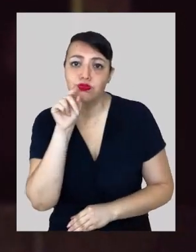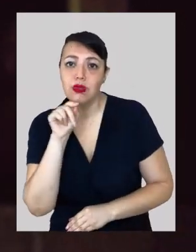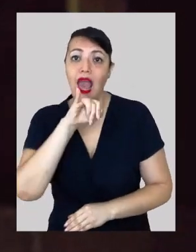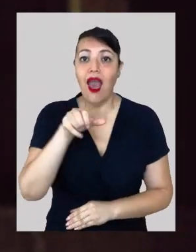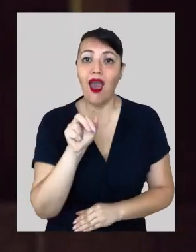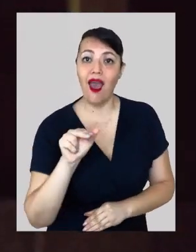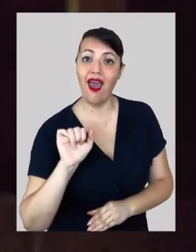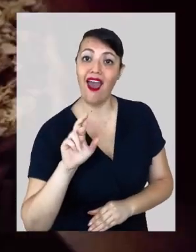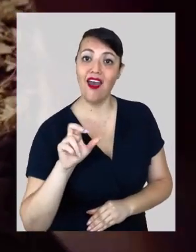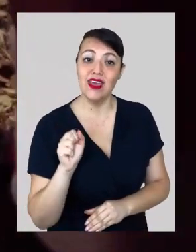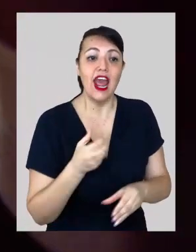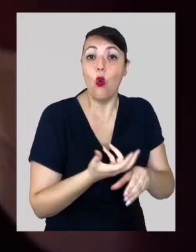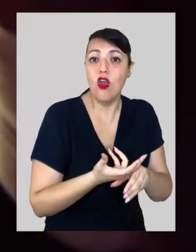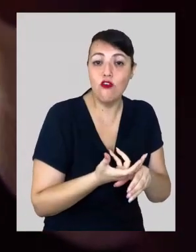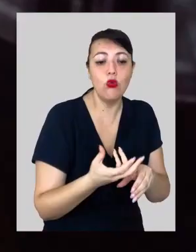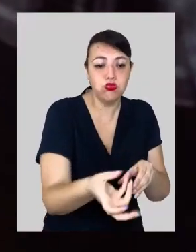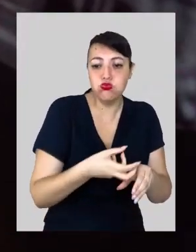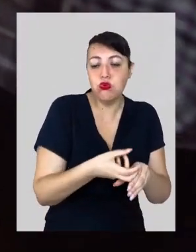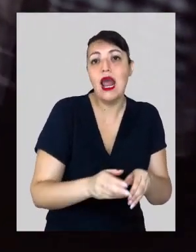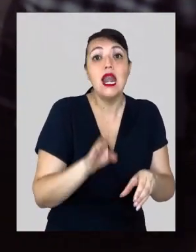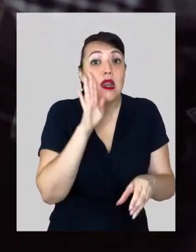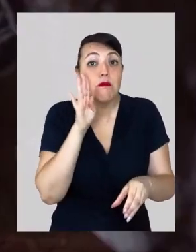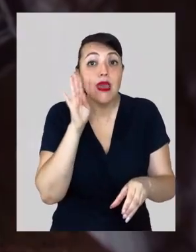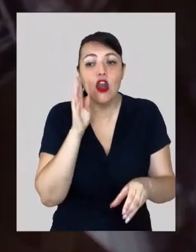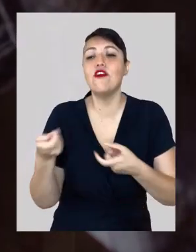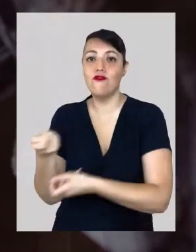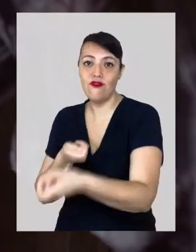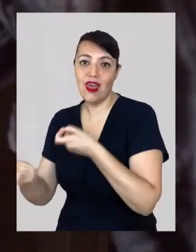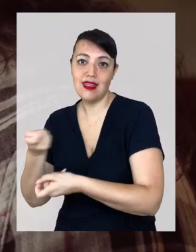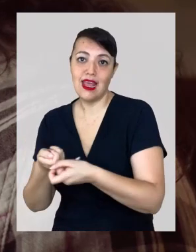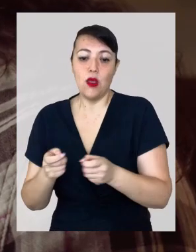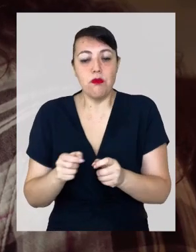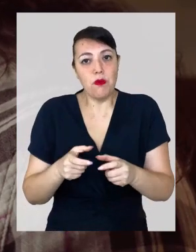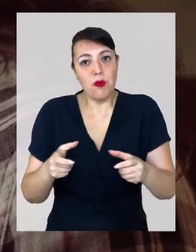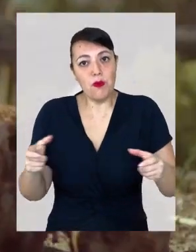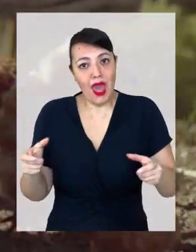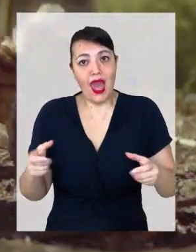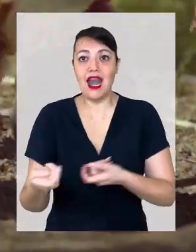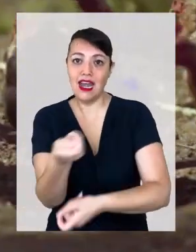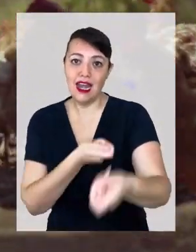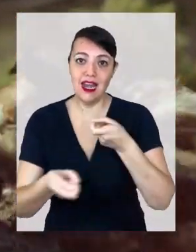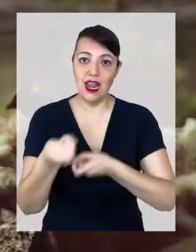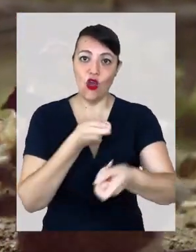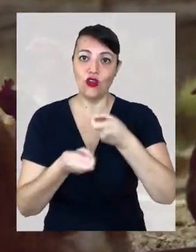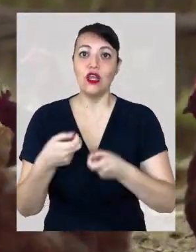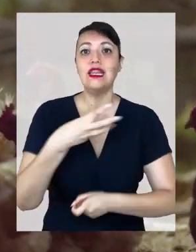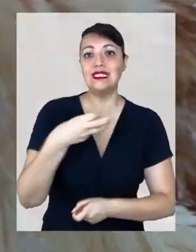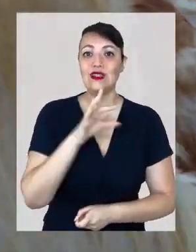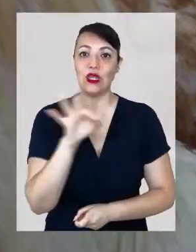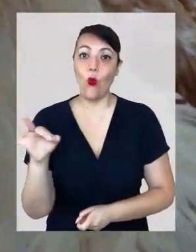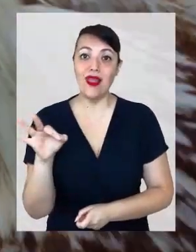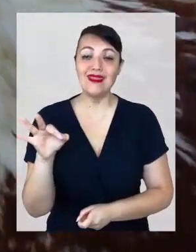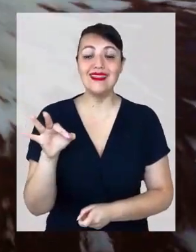Fabiola se encarga de sacar los huevos y me ayuda a limpiarlo para después poder venderlo. Decidimos expandir más el negocio y compramos 350